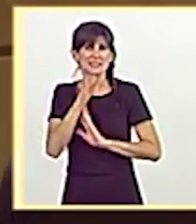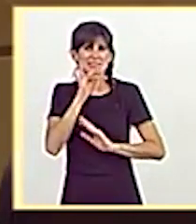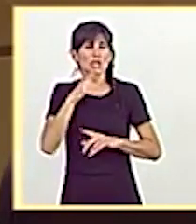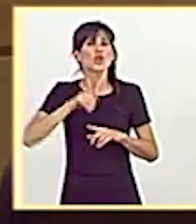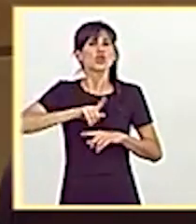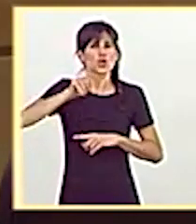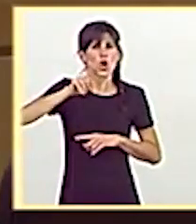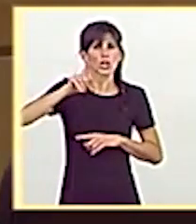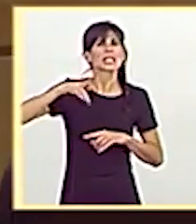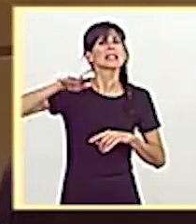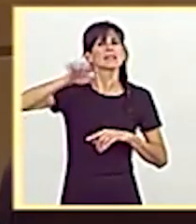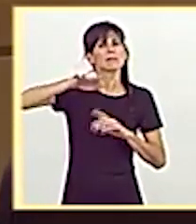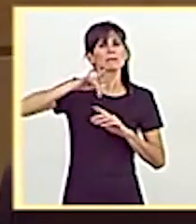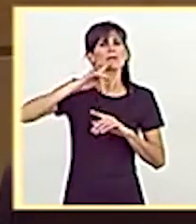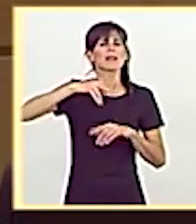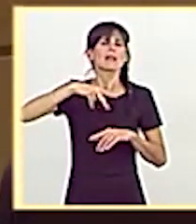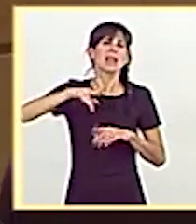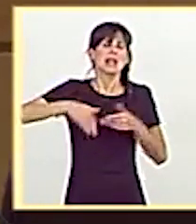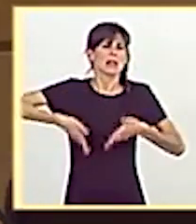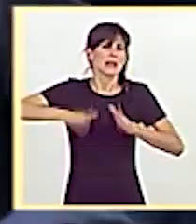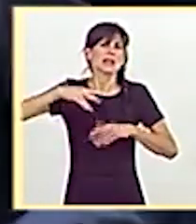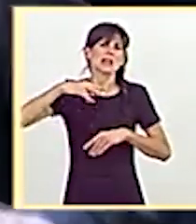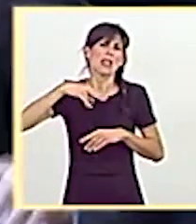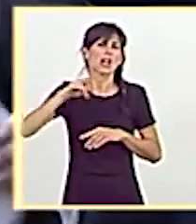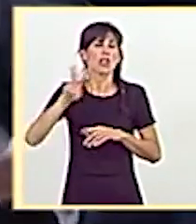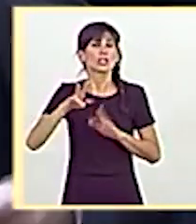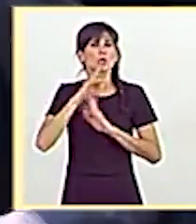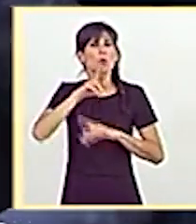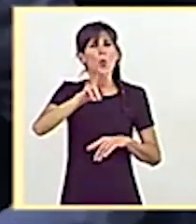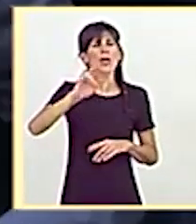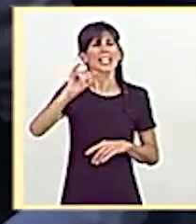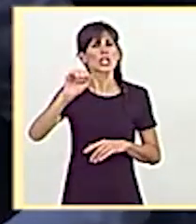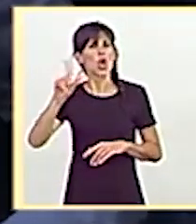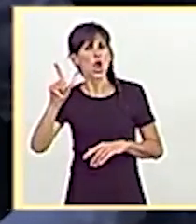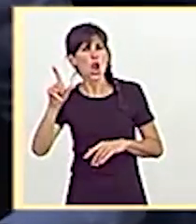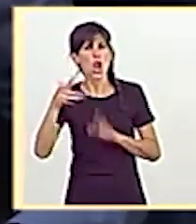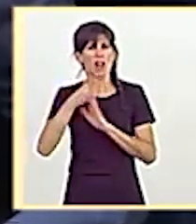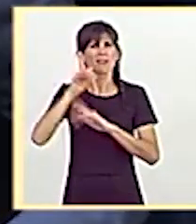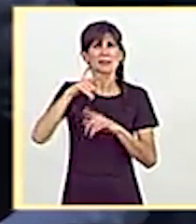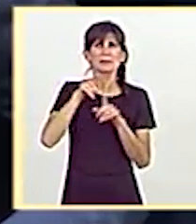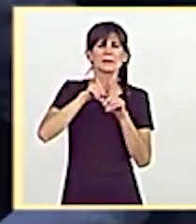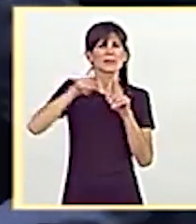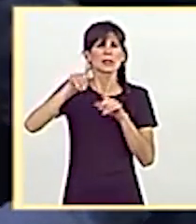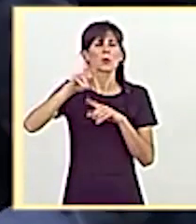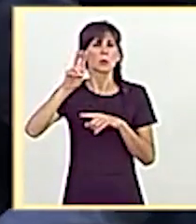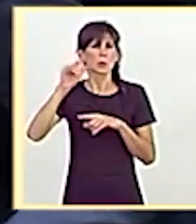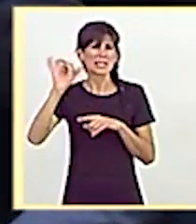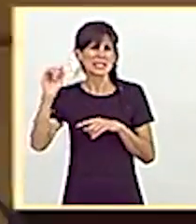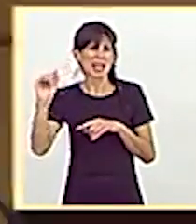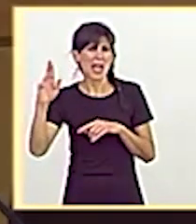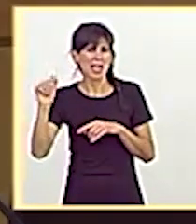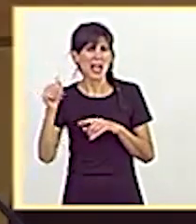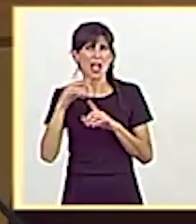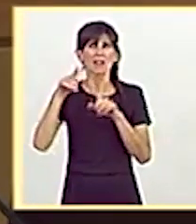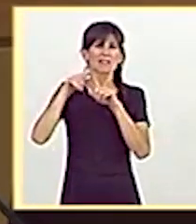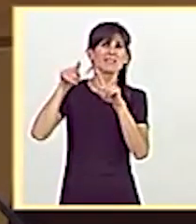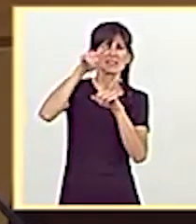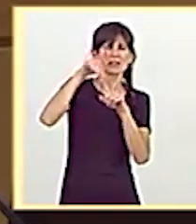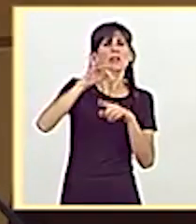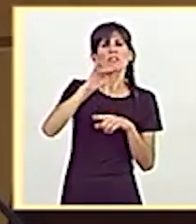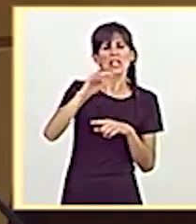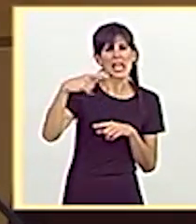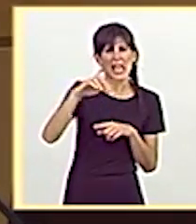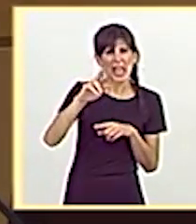entre Urriols y La Junquera, la Lampurdá. Uno, Urriols-Báscara. Dos, Variante de Báscara. Tres, Báscara-Variante de